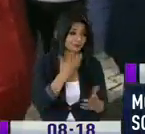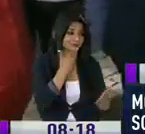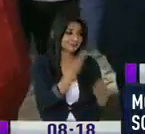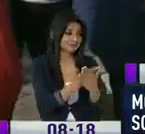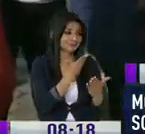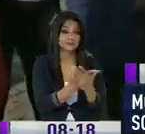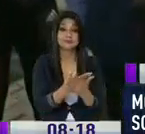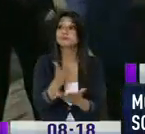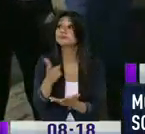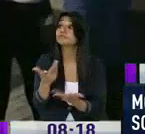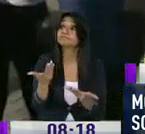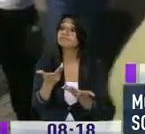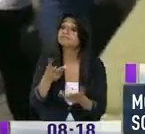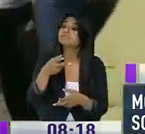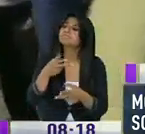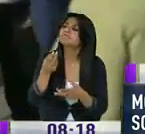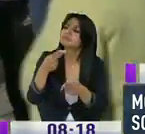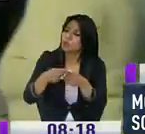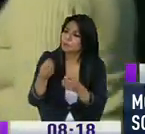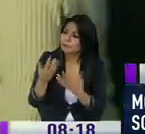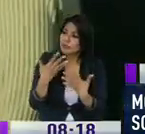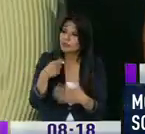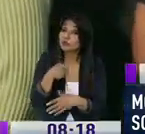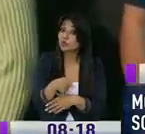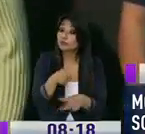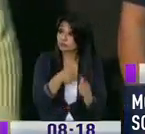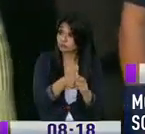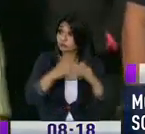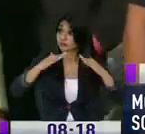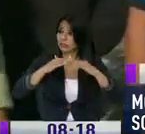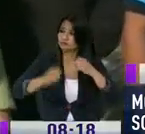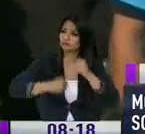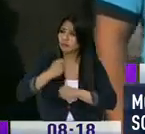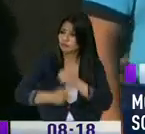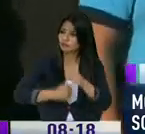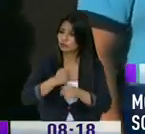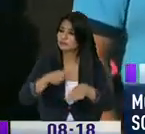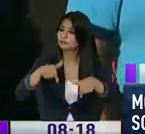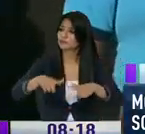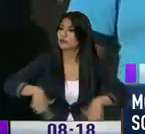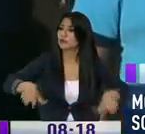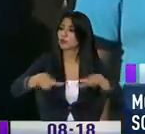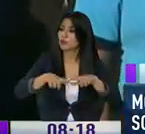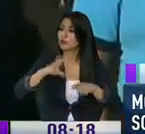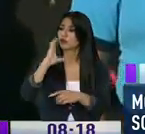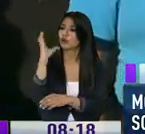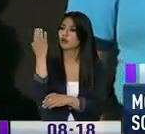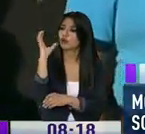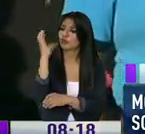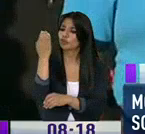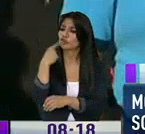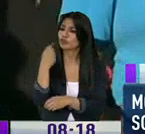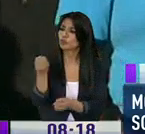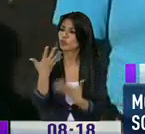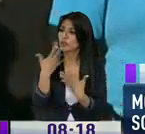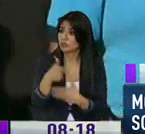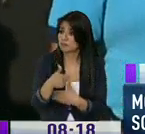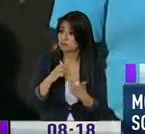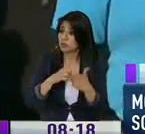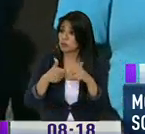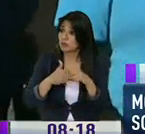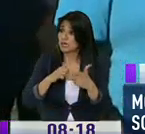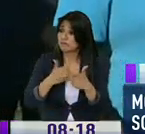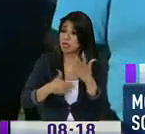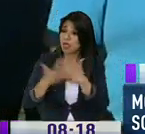vecina, para que nos comenten. Usted vive aquí por muchos años en este sector de Conocoto. Cuéntame, ¿tienen este problema hace